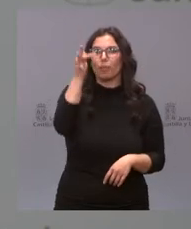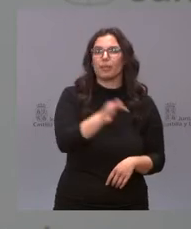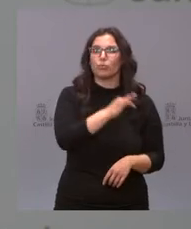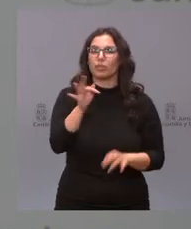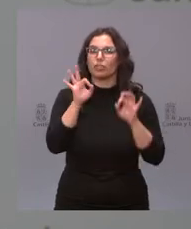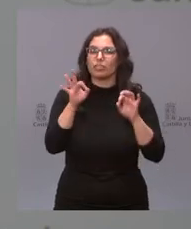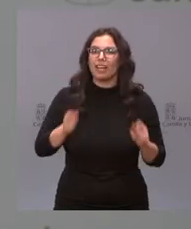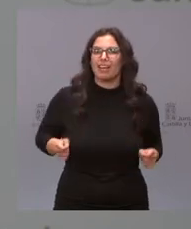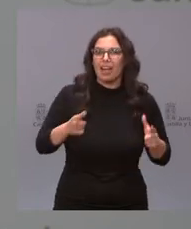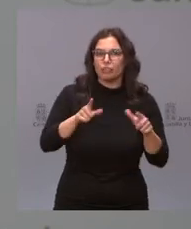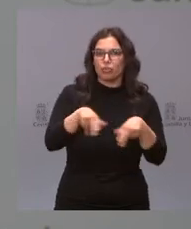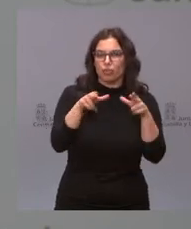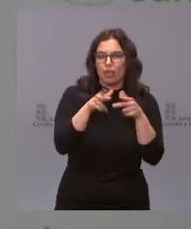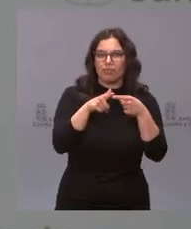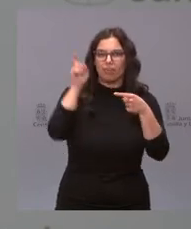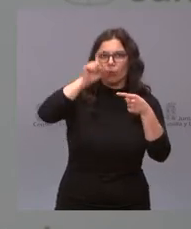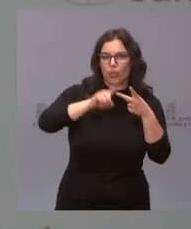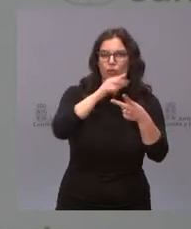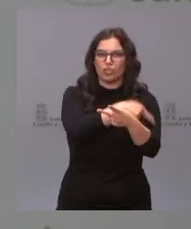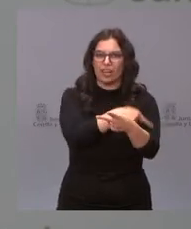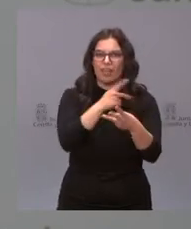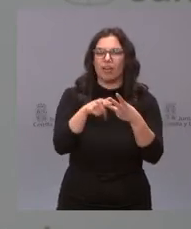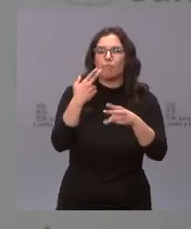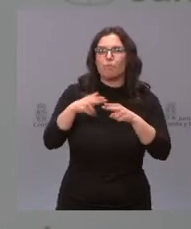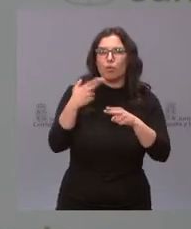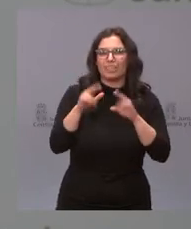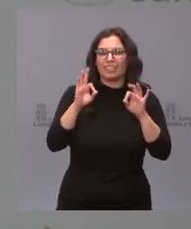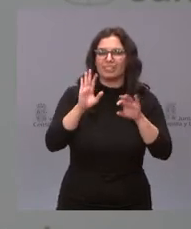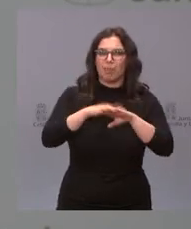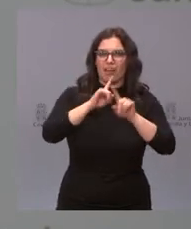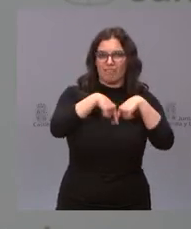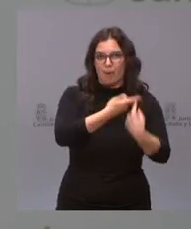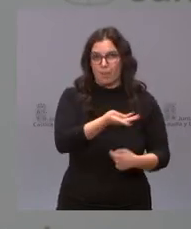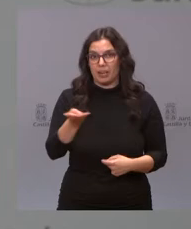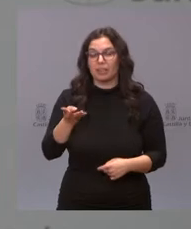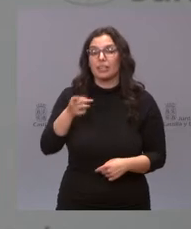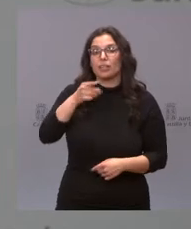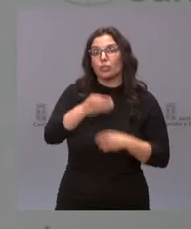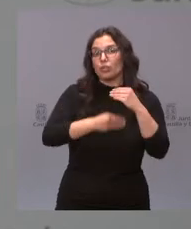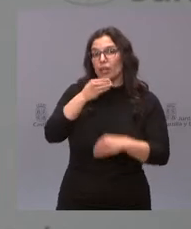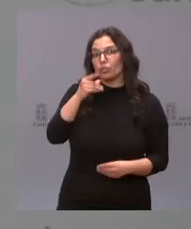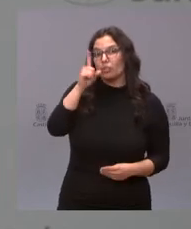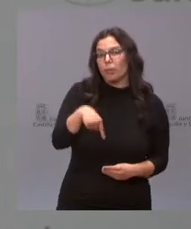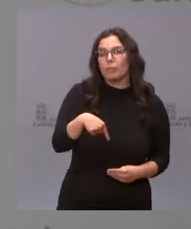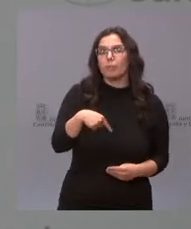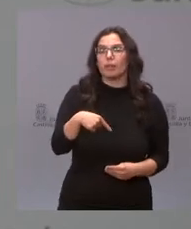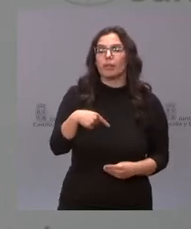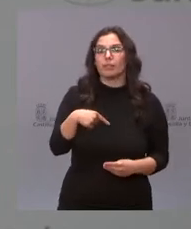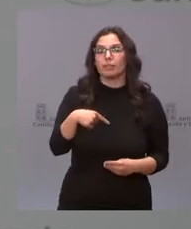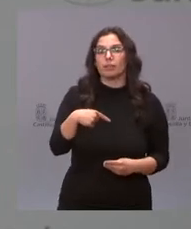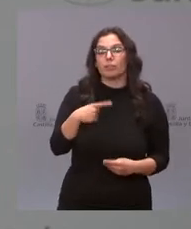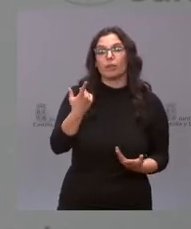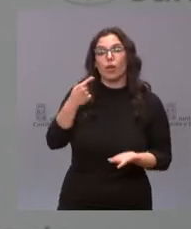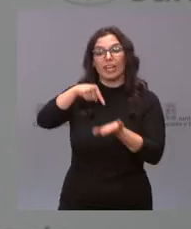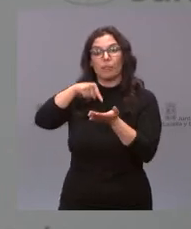gasto social, a educación, a sanidad y a políticas para las familias. Y esto se ha podido hacer también sin subir ni un euro